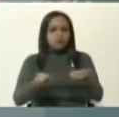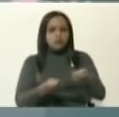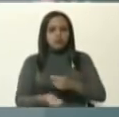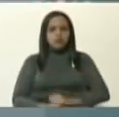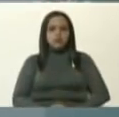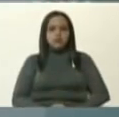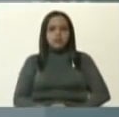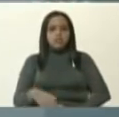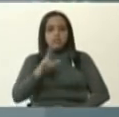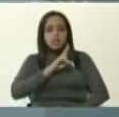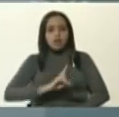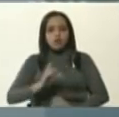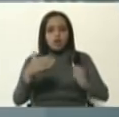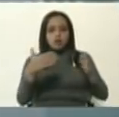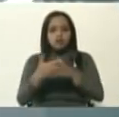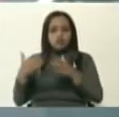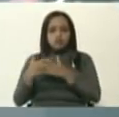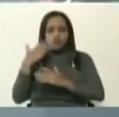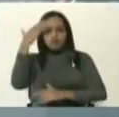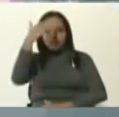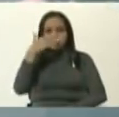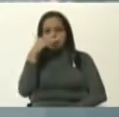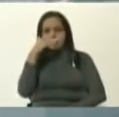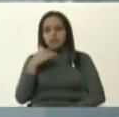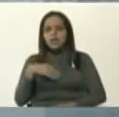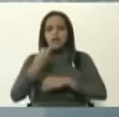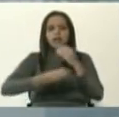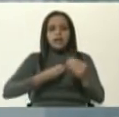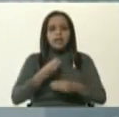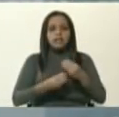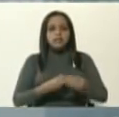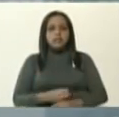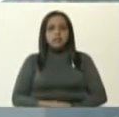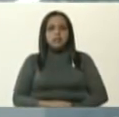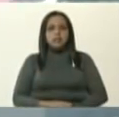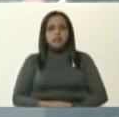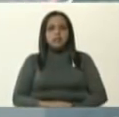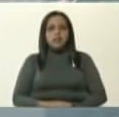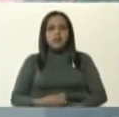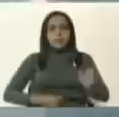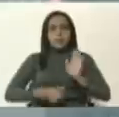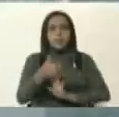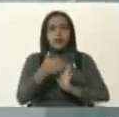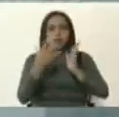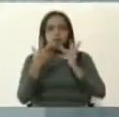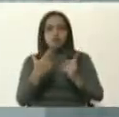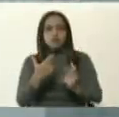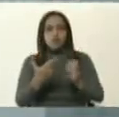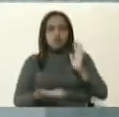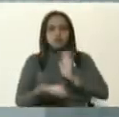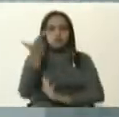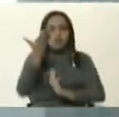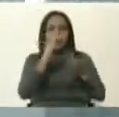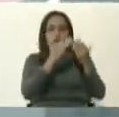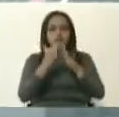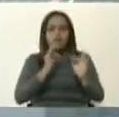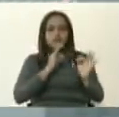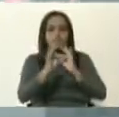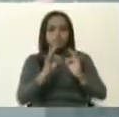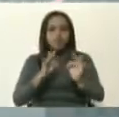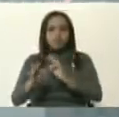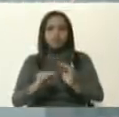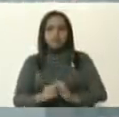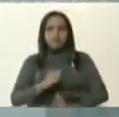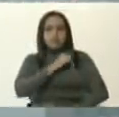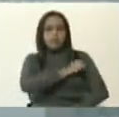manejadas por bandas criminales, bueno, se ha convertido en el verdadero crecimiento de los casos comunitarios. Lamentándonos